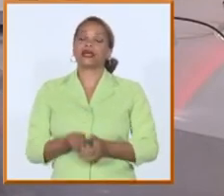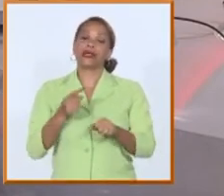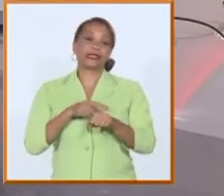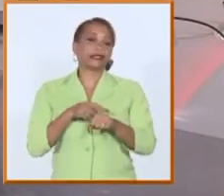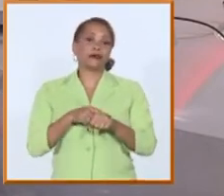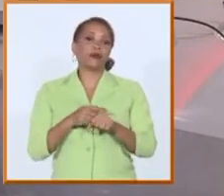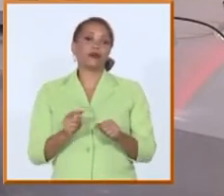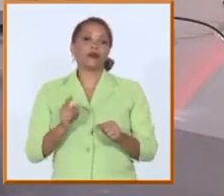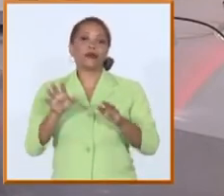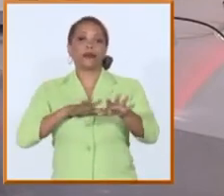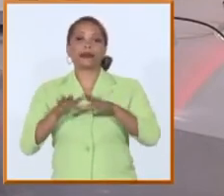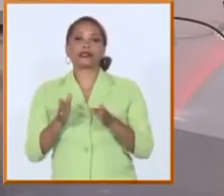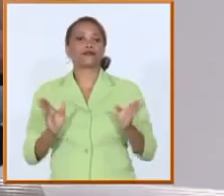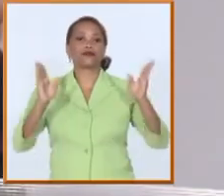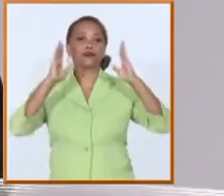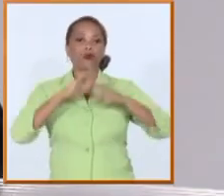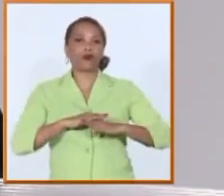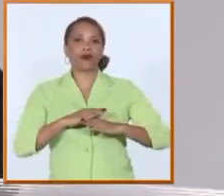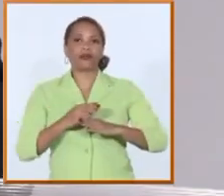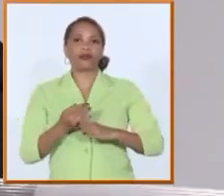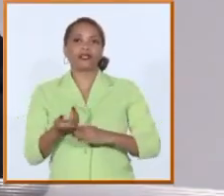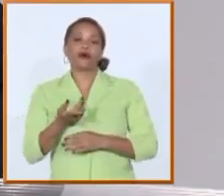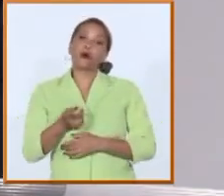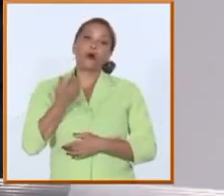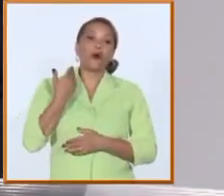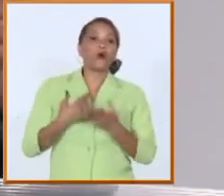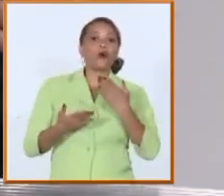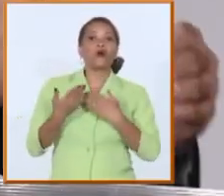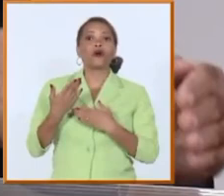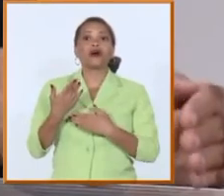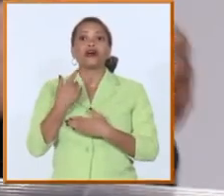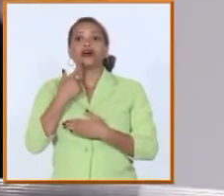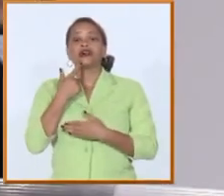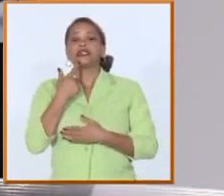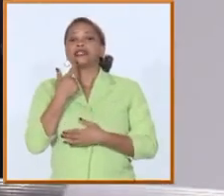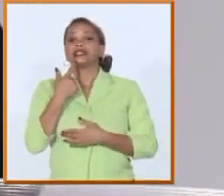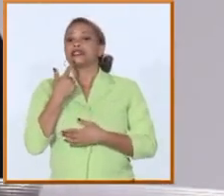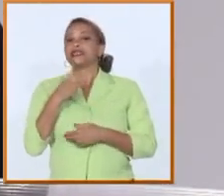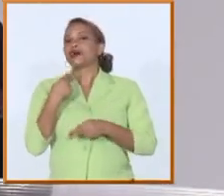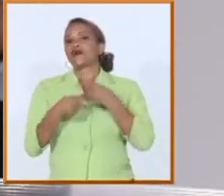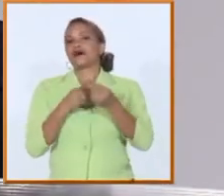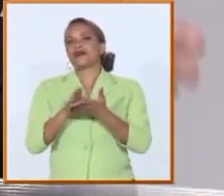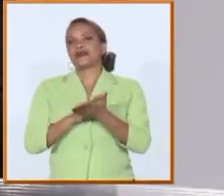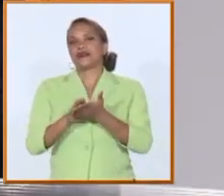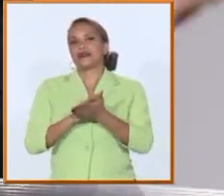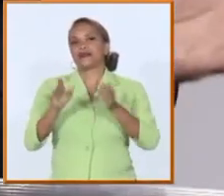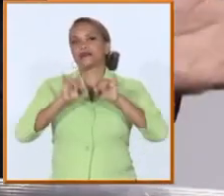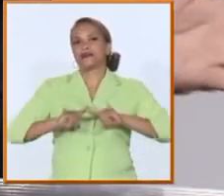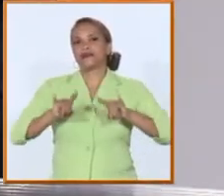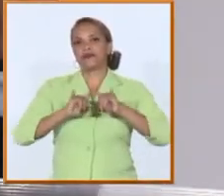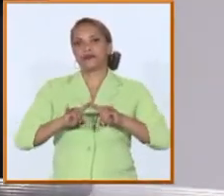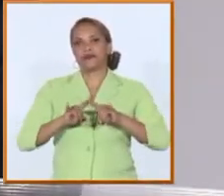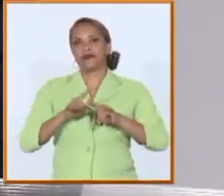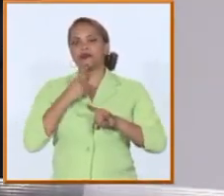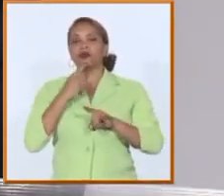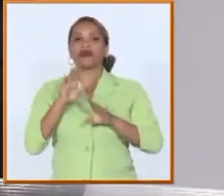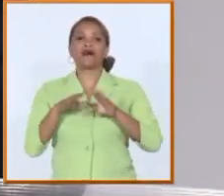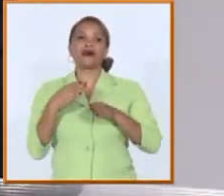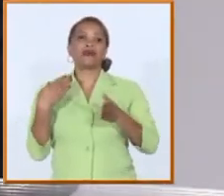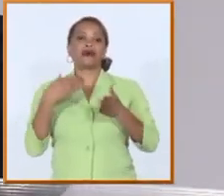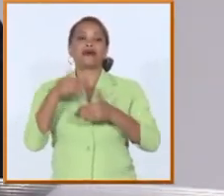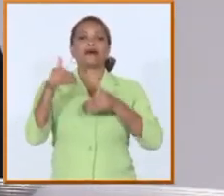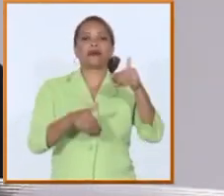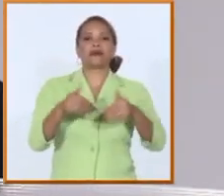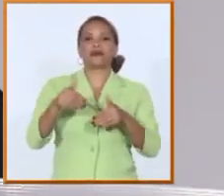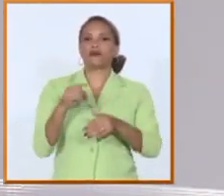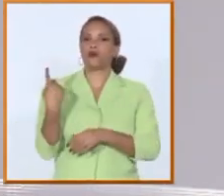la tienen o se perdió en el tránsito hacia el aula universitaria porque no siempre es tan directo ni tan rápido como